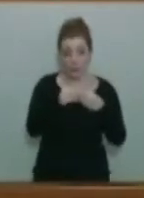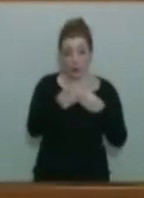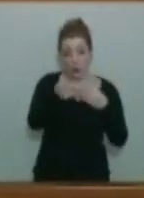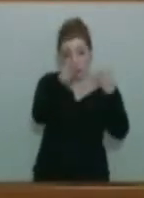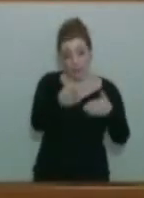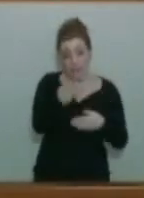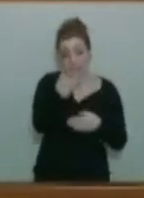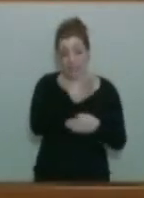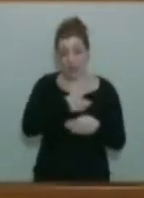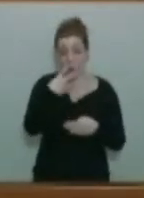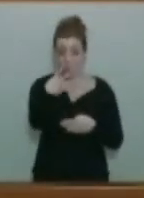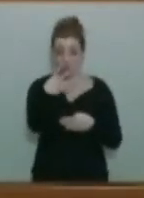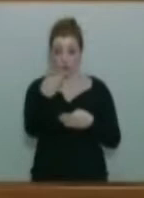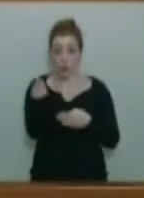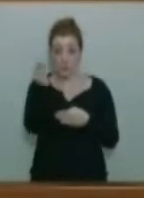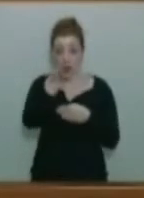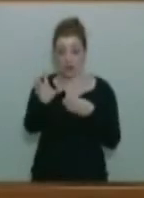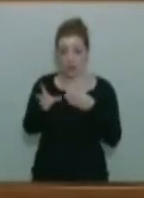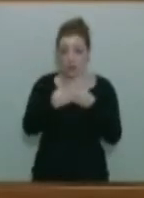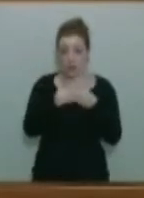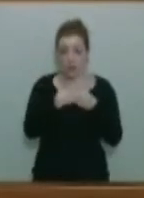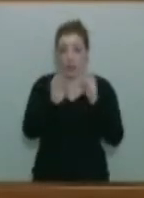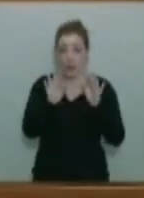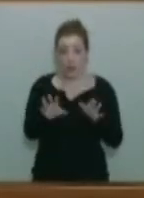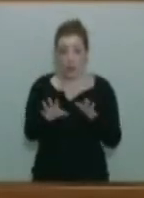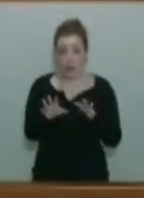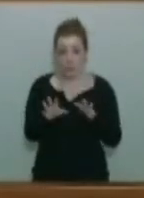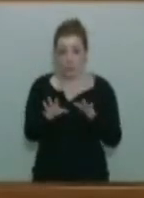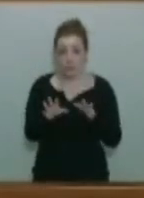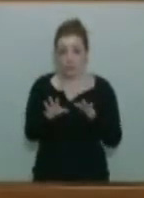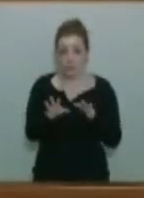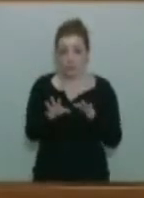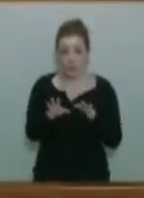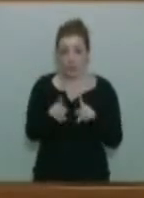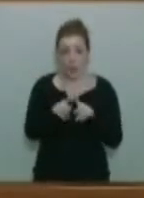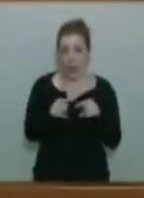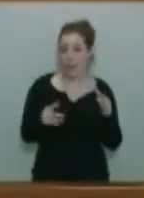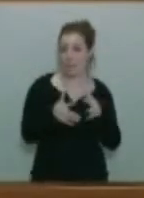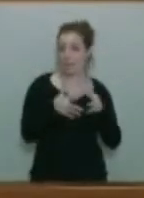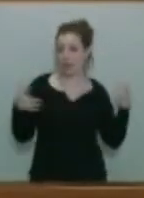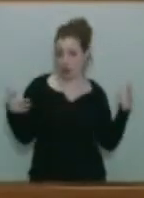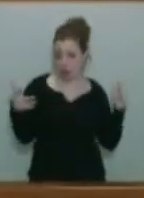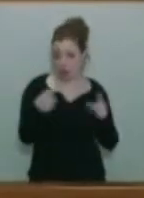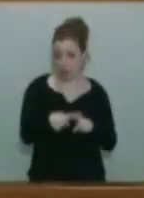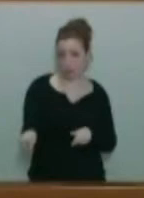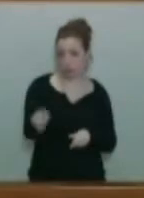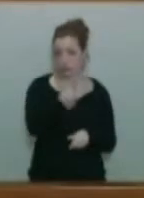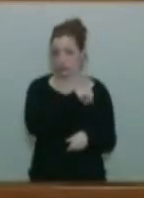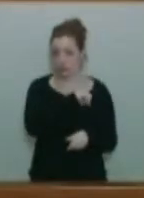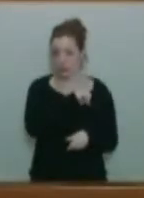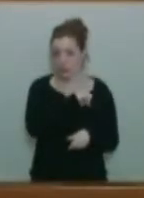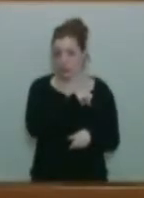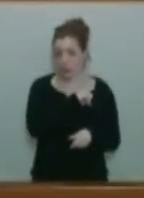más, pero, en todo caso, en fin, eso no se compasa con ese mastodóntico gigantesco o esa versión de